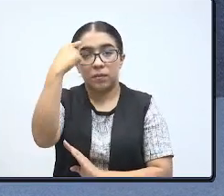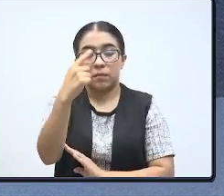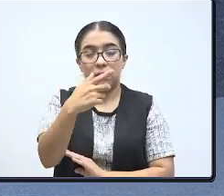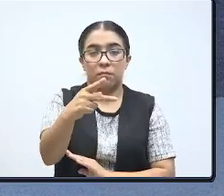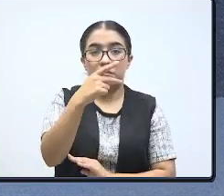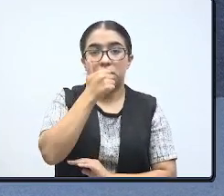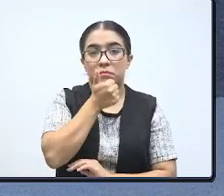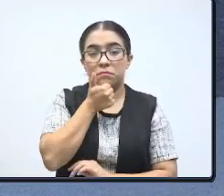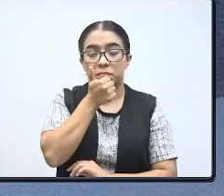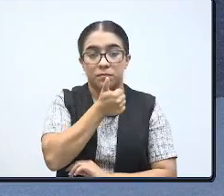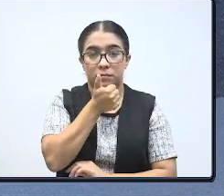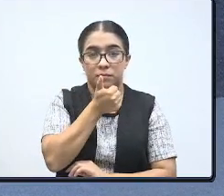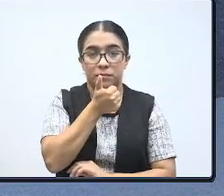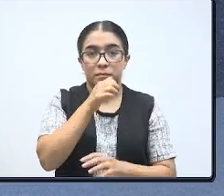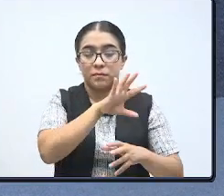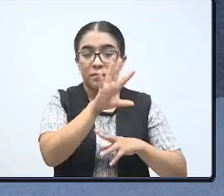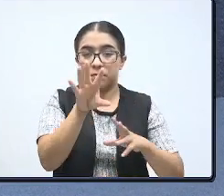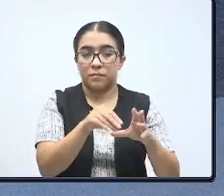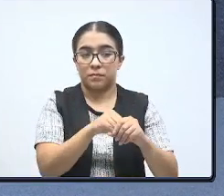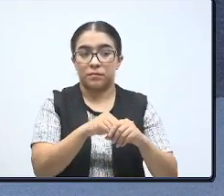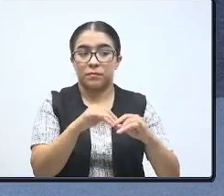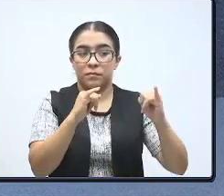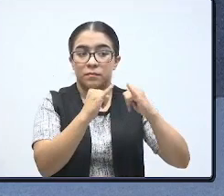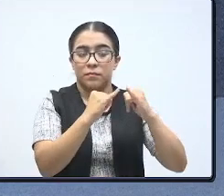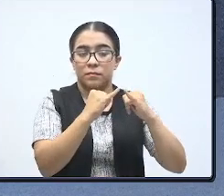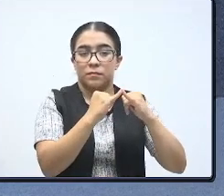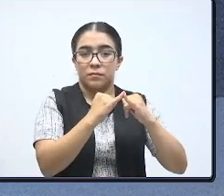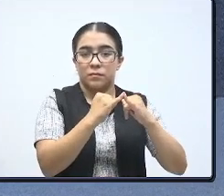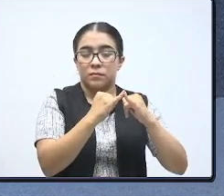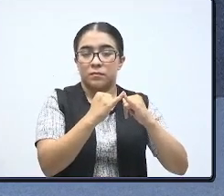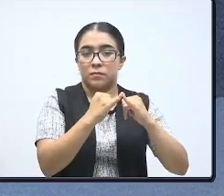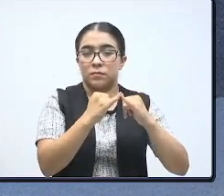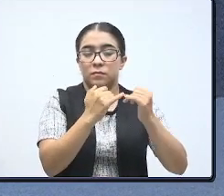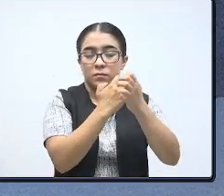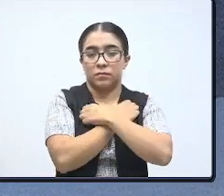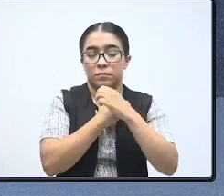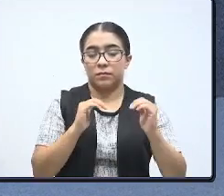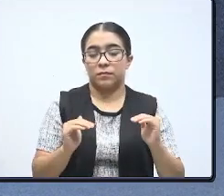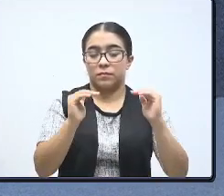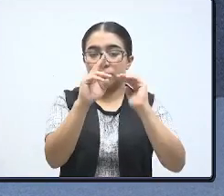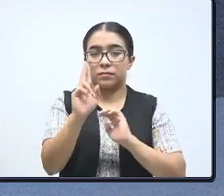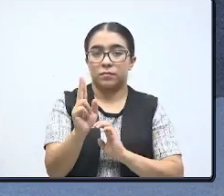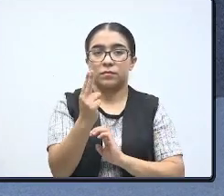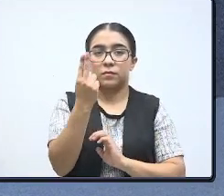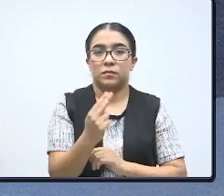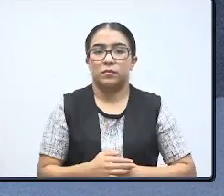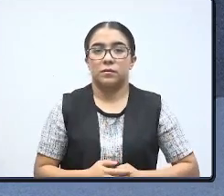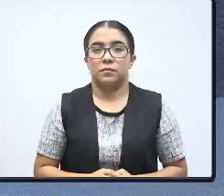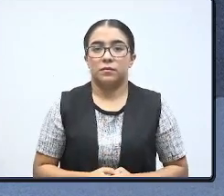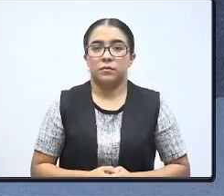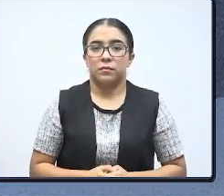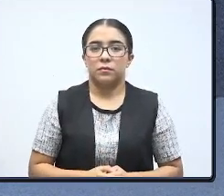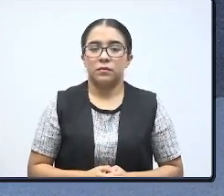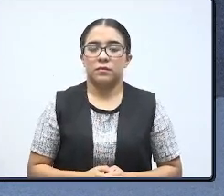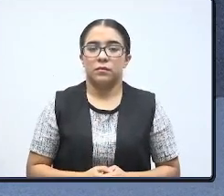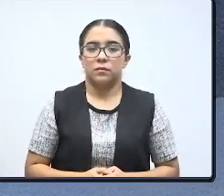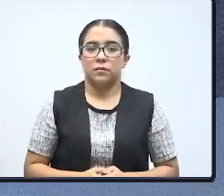estudiantes, por parte de la totalidad de las instituciones de educación superior. B, a